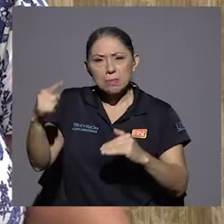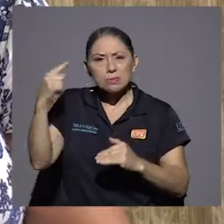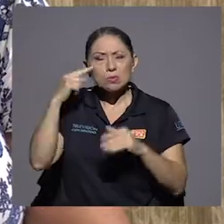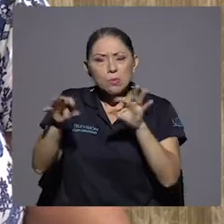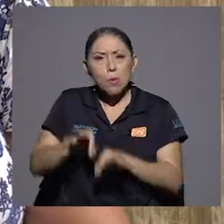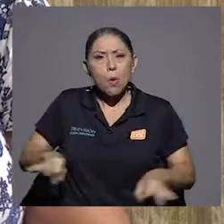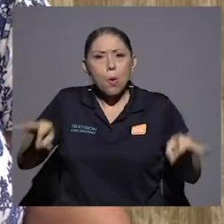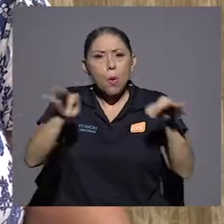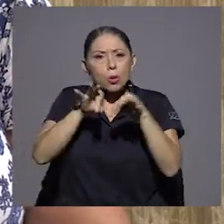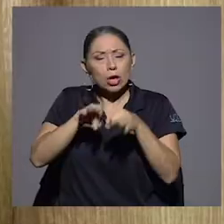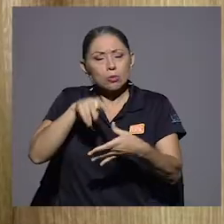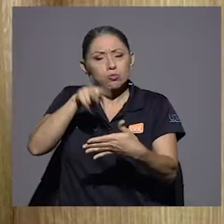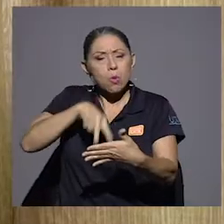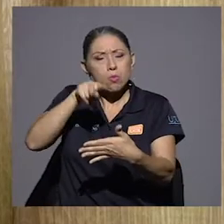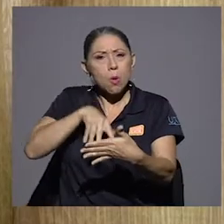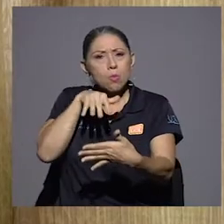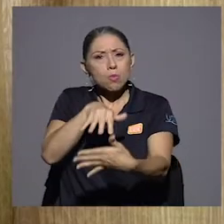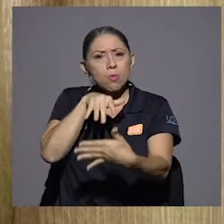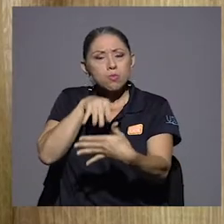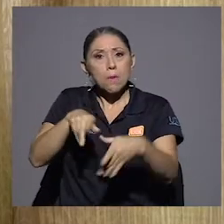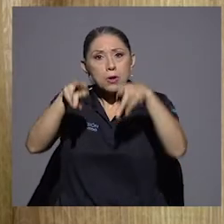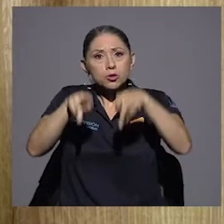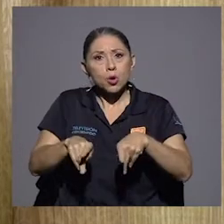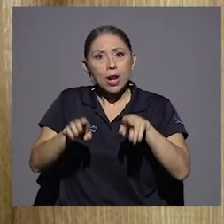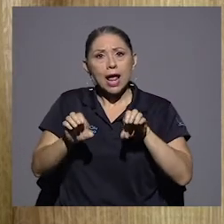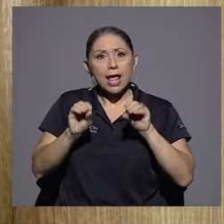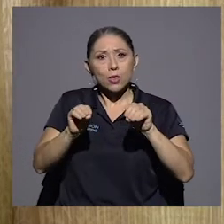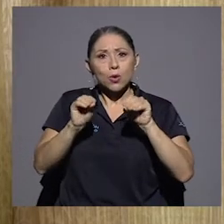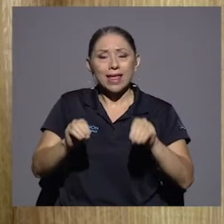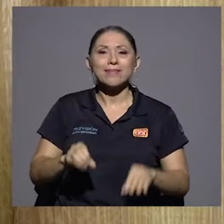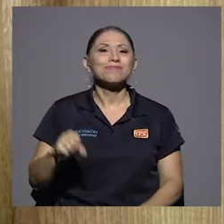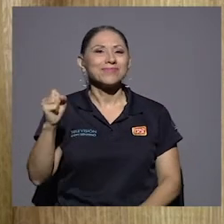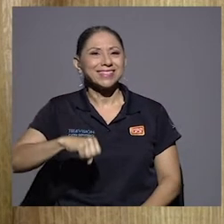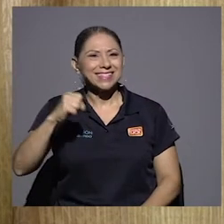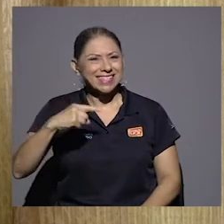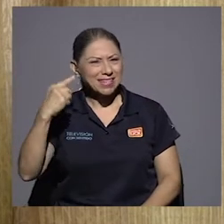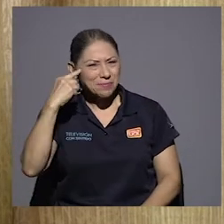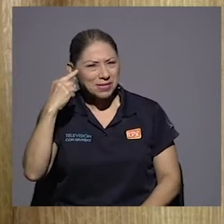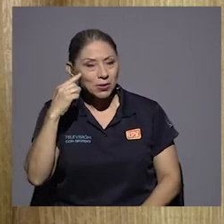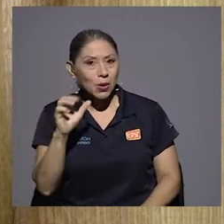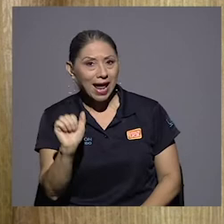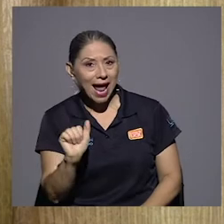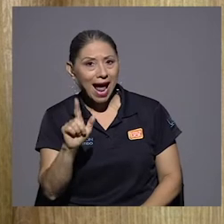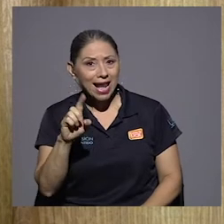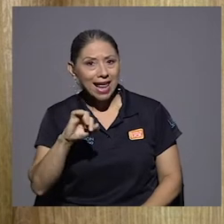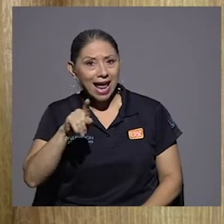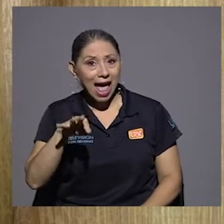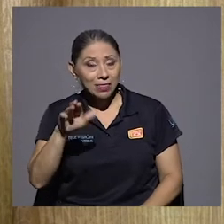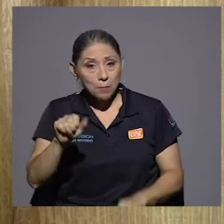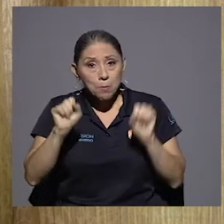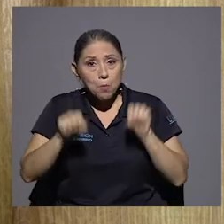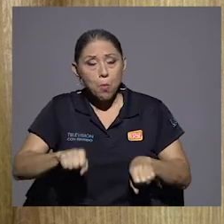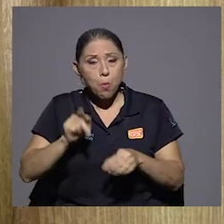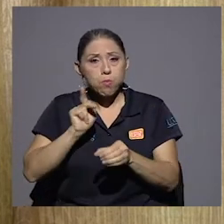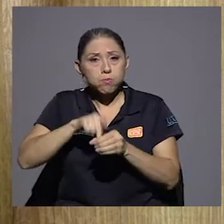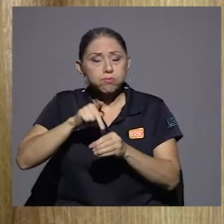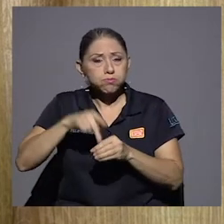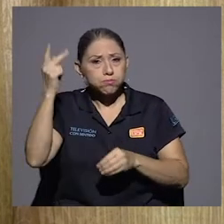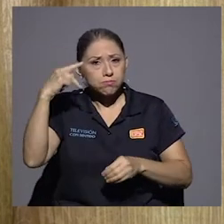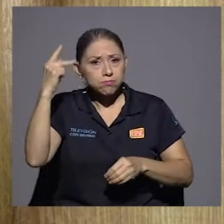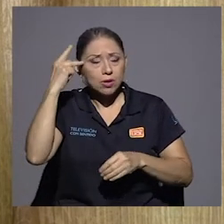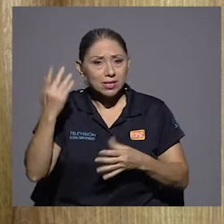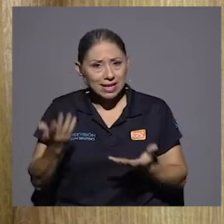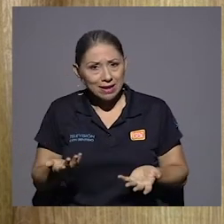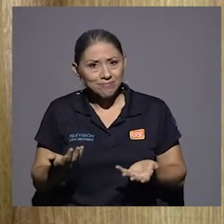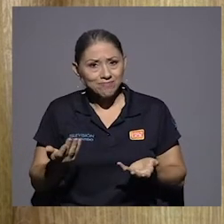Sí, Alejandra, Alejandra, en un momento determinado se pensó que podía participar mucho en la política activamente. Su partida, a una edad muy